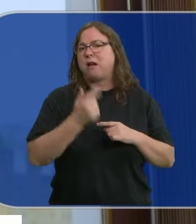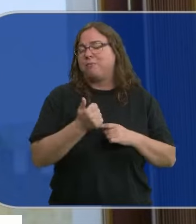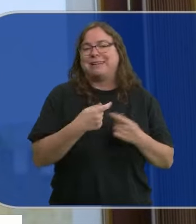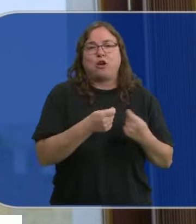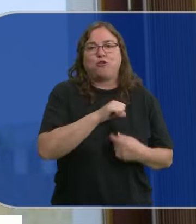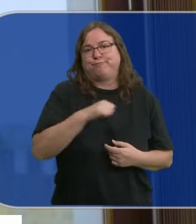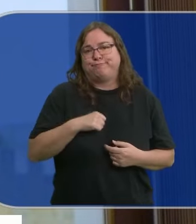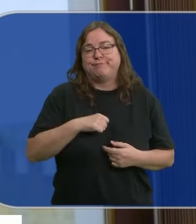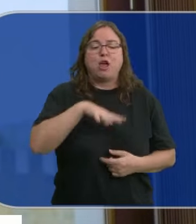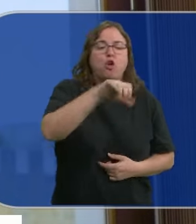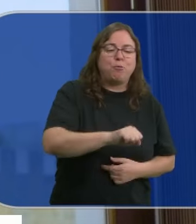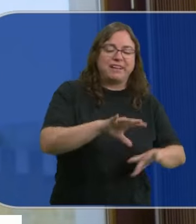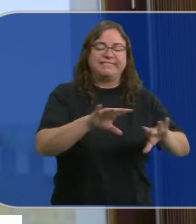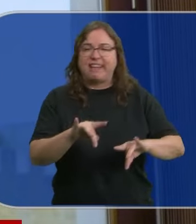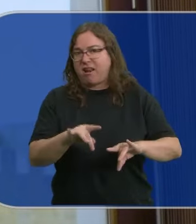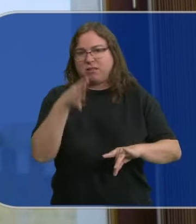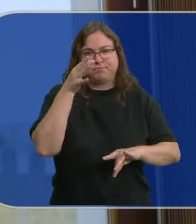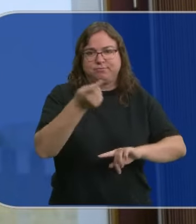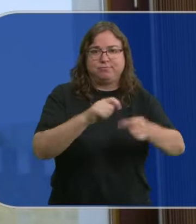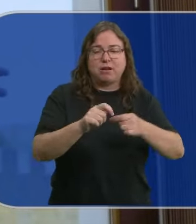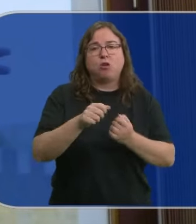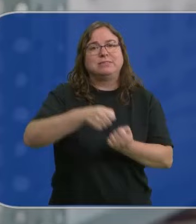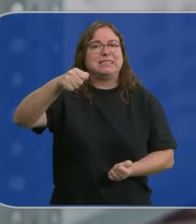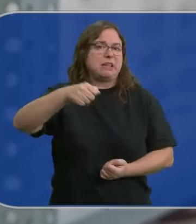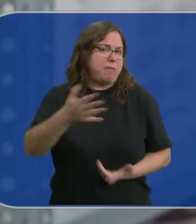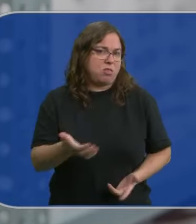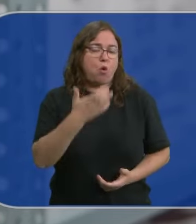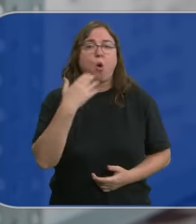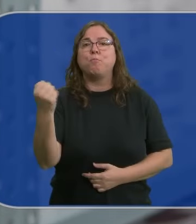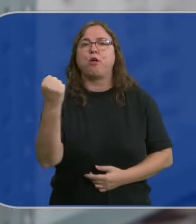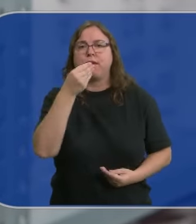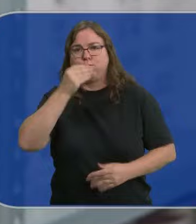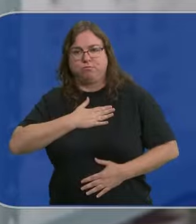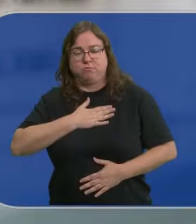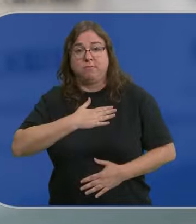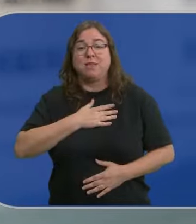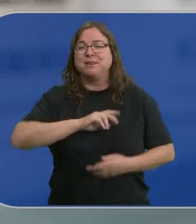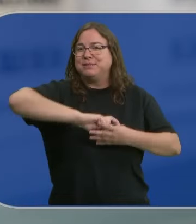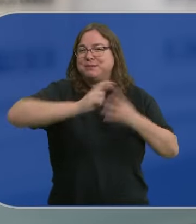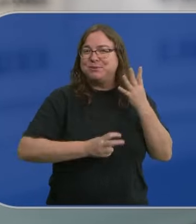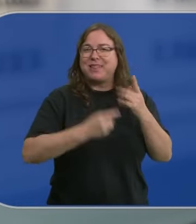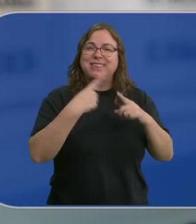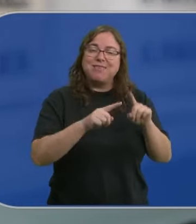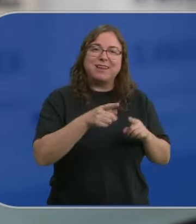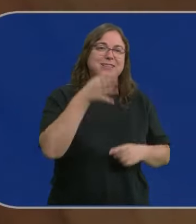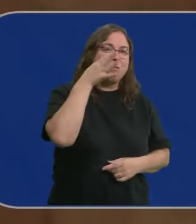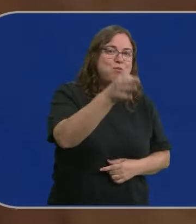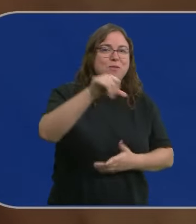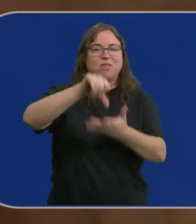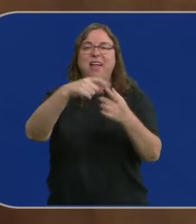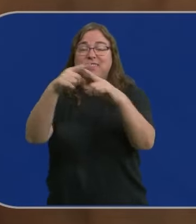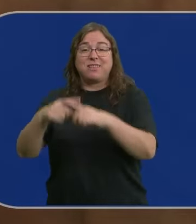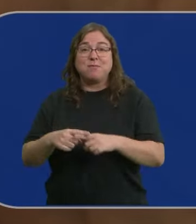Generalmente compraventas de rústicas y testamentos o poderes. Y pese a que difiera el tipo de solicitudes entre el mundo rural y el urbano,